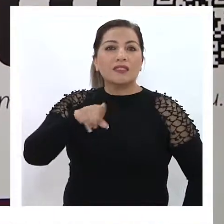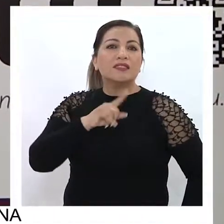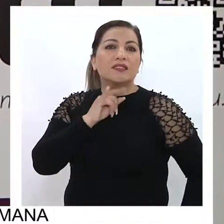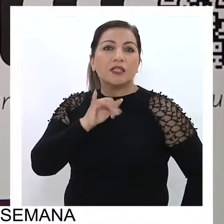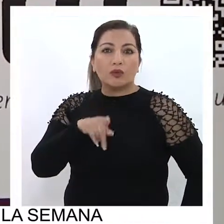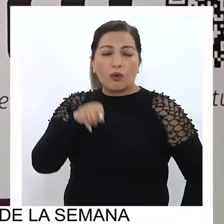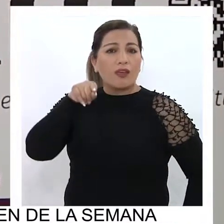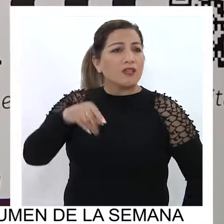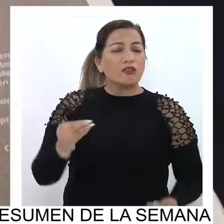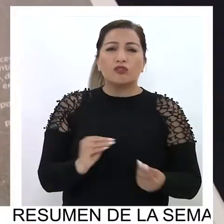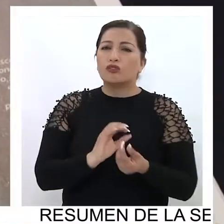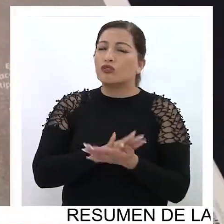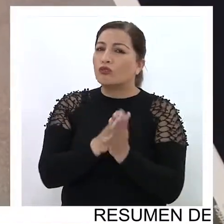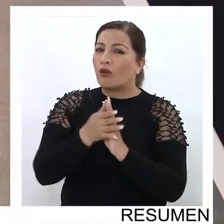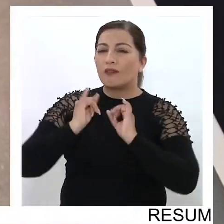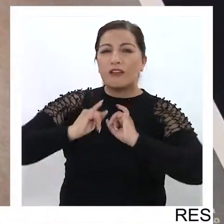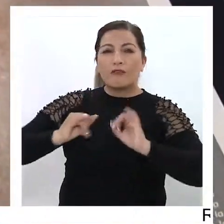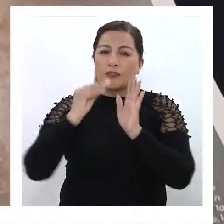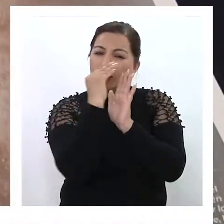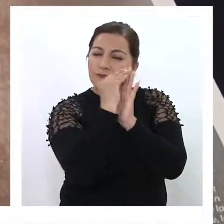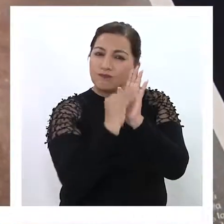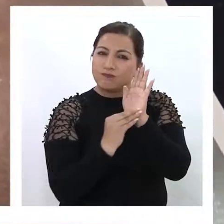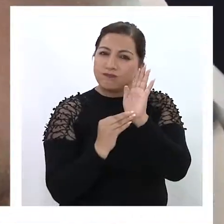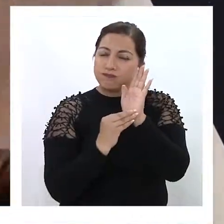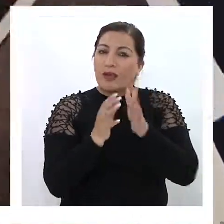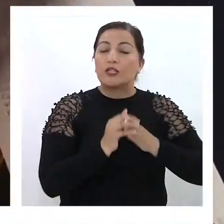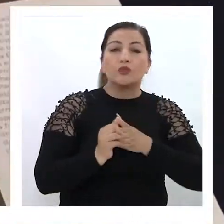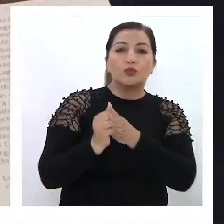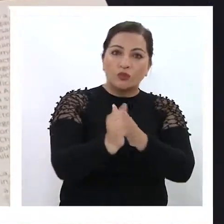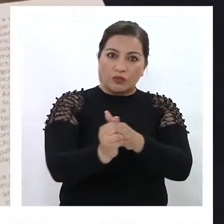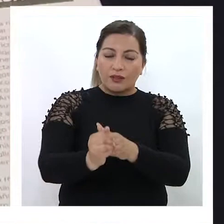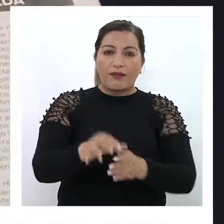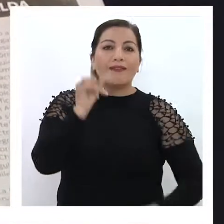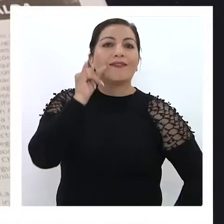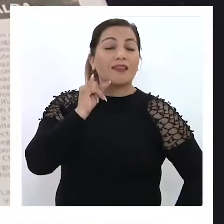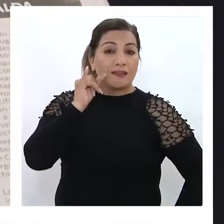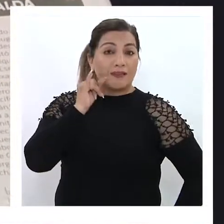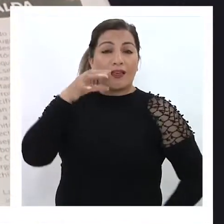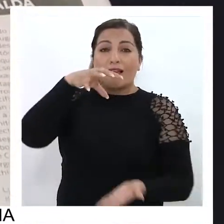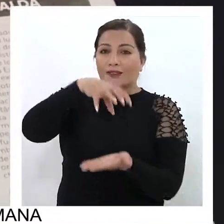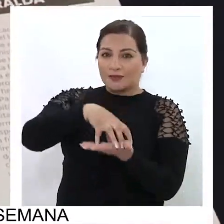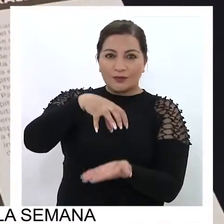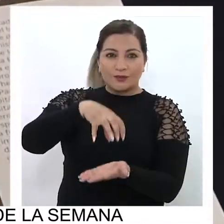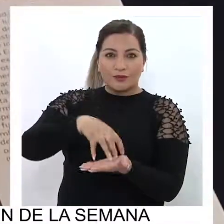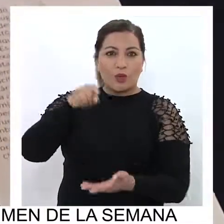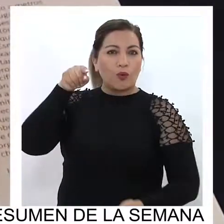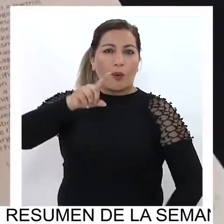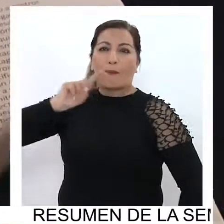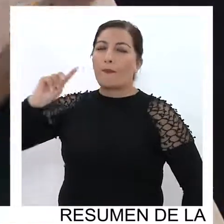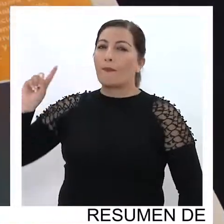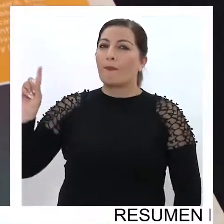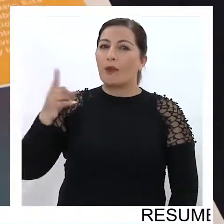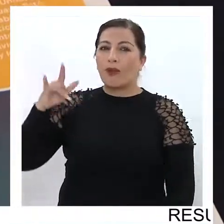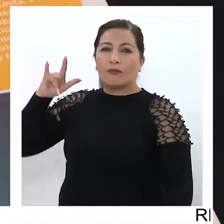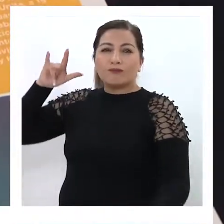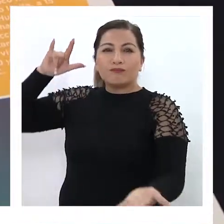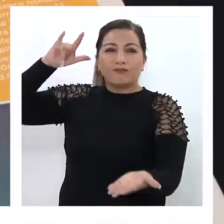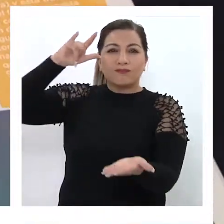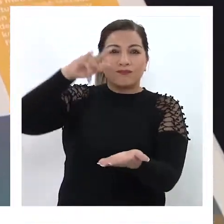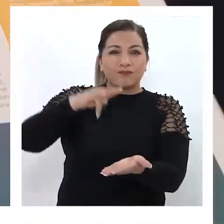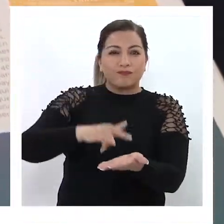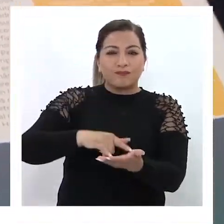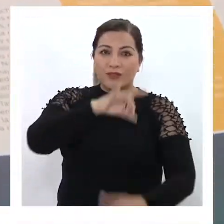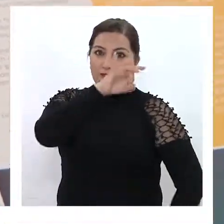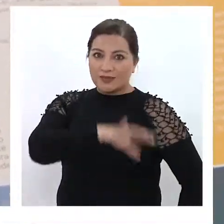detallada publicación reúne todos los atractivos turísticos que hacen de Iquique y la región uno de los principales destinos